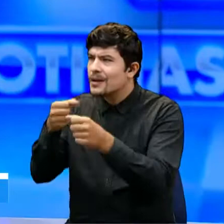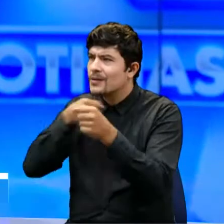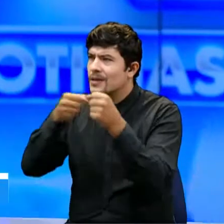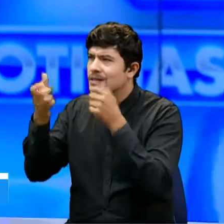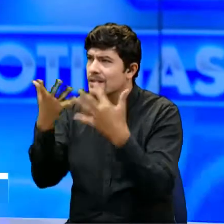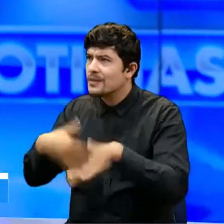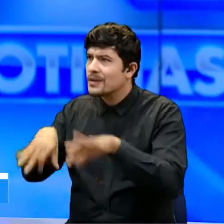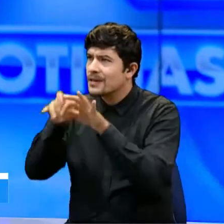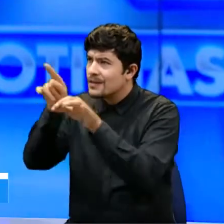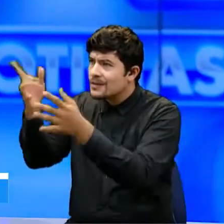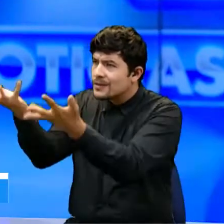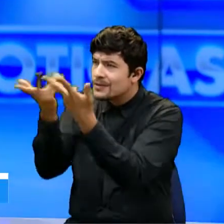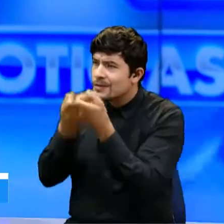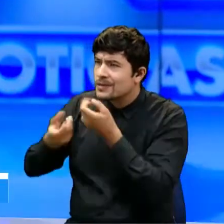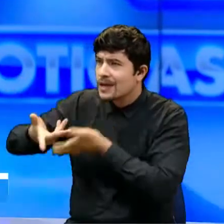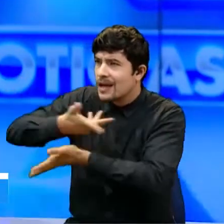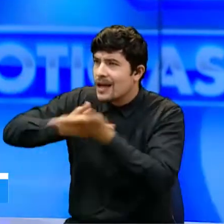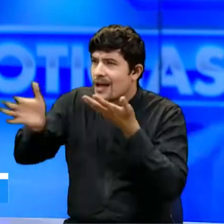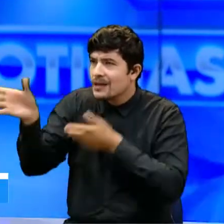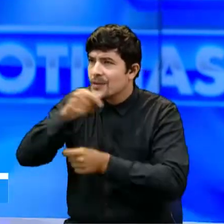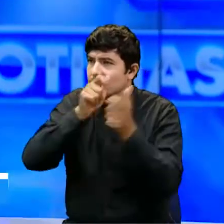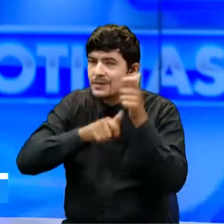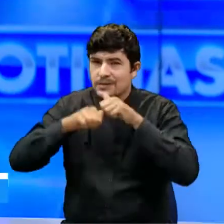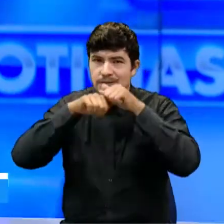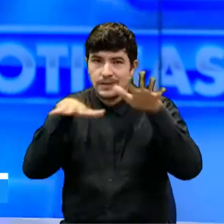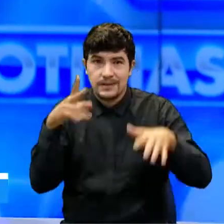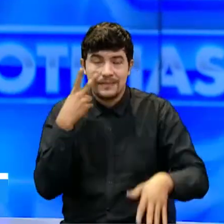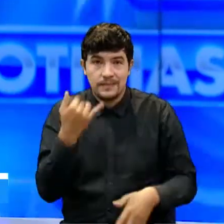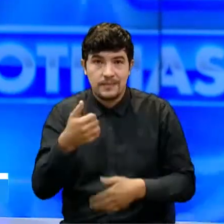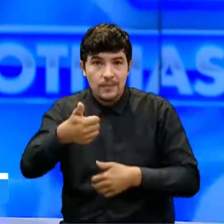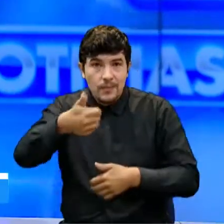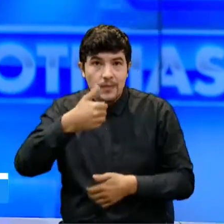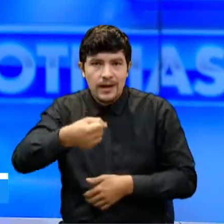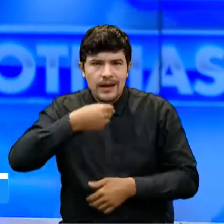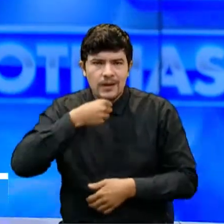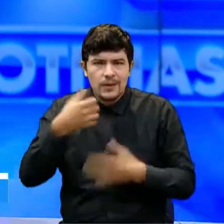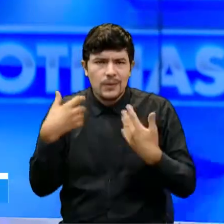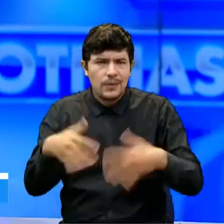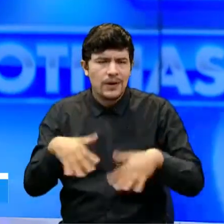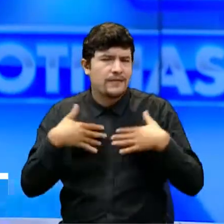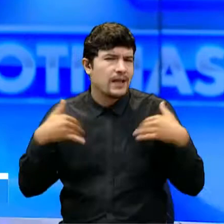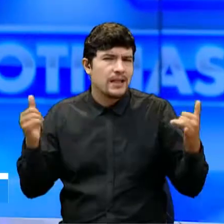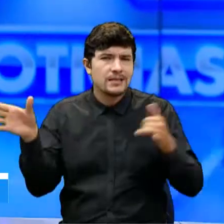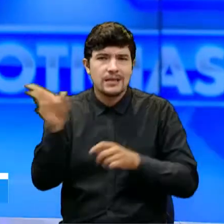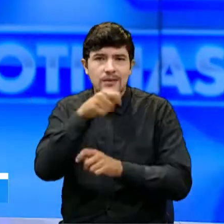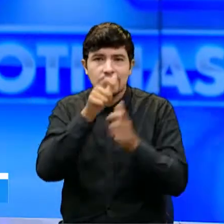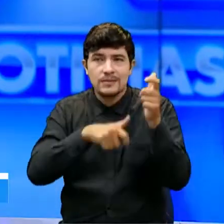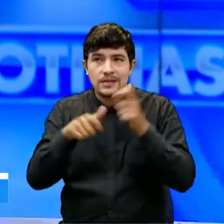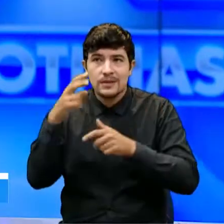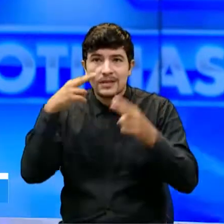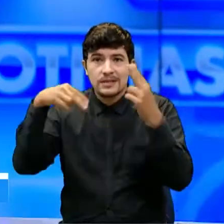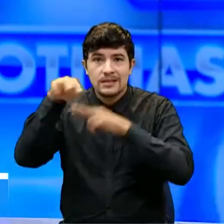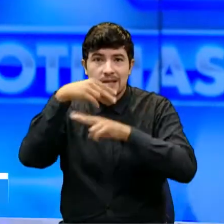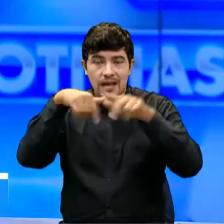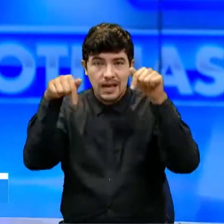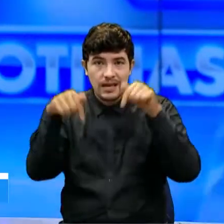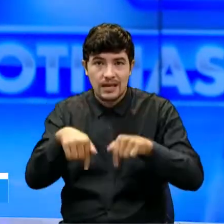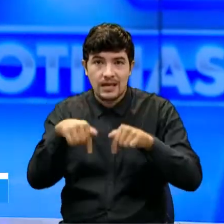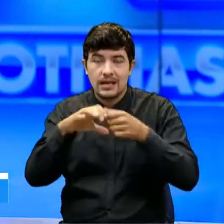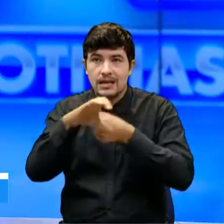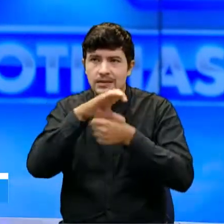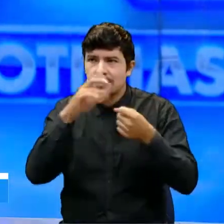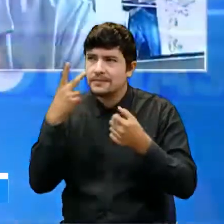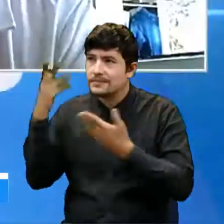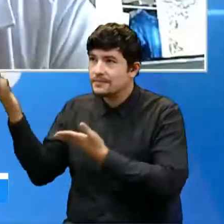compartir a esta hora de la tarde con todos nuestros televidentes. Una noticia que pone felices a todos los lectores de la ciudad. Director, muy buenas